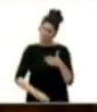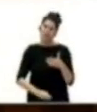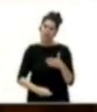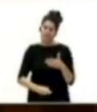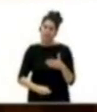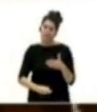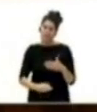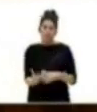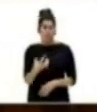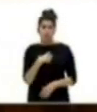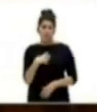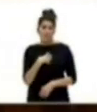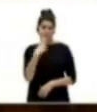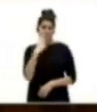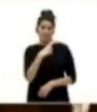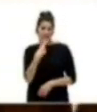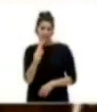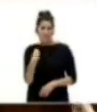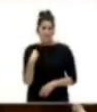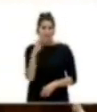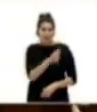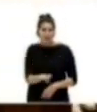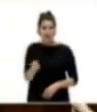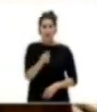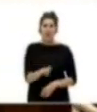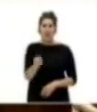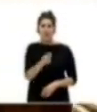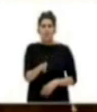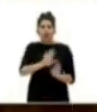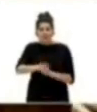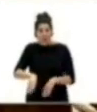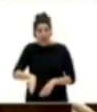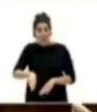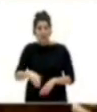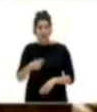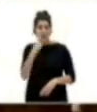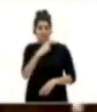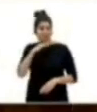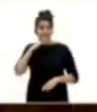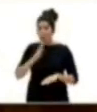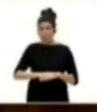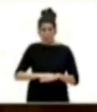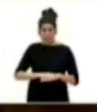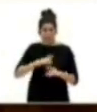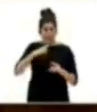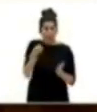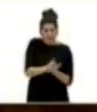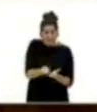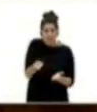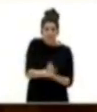No se puede prometer lo mismo una y otra vez para incumplir esas promesas una vez tras otra.